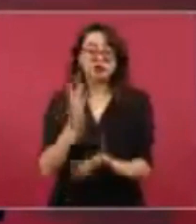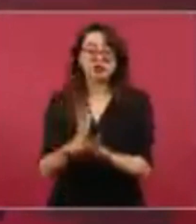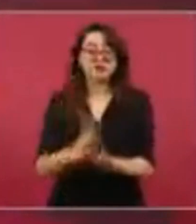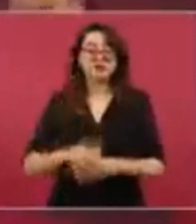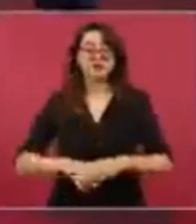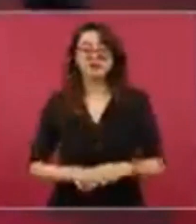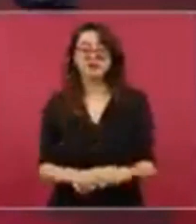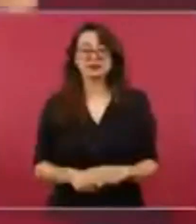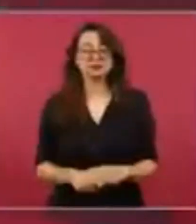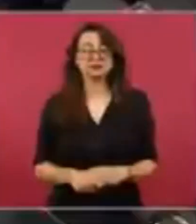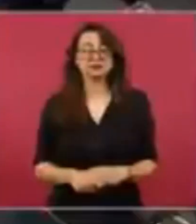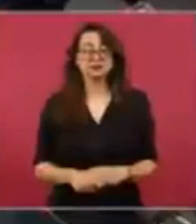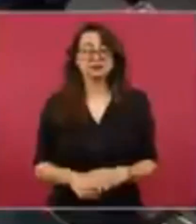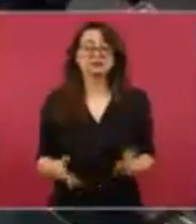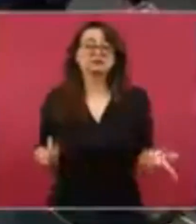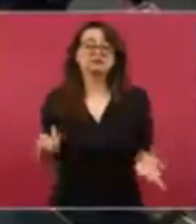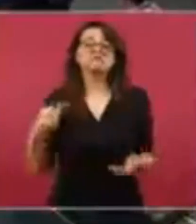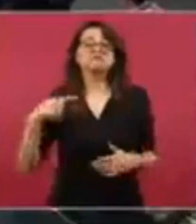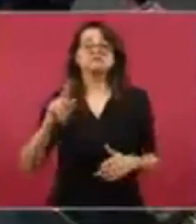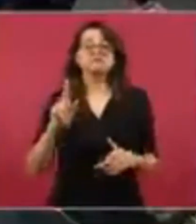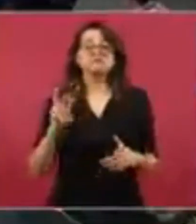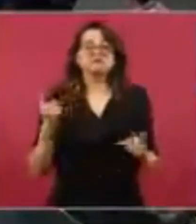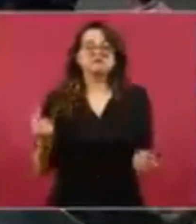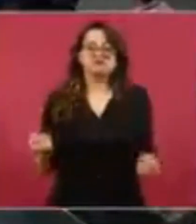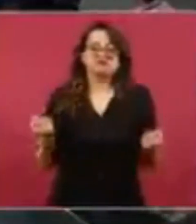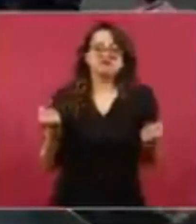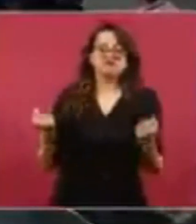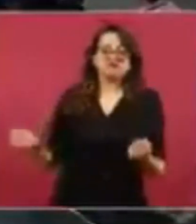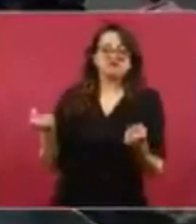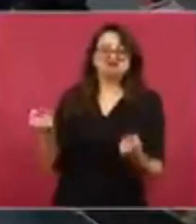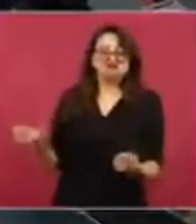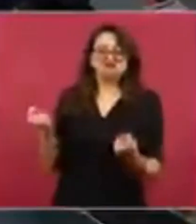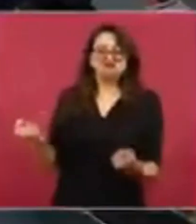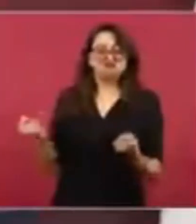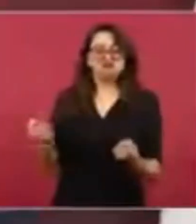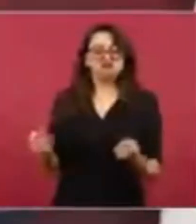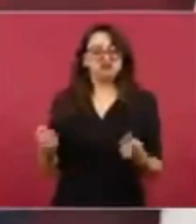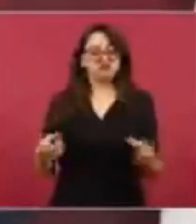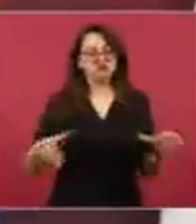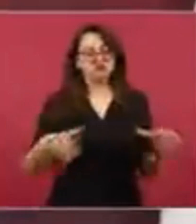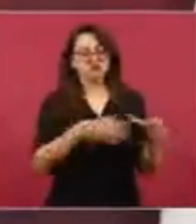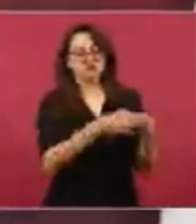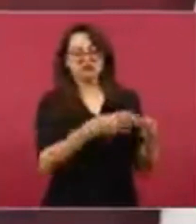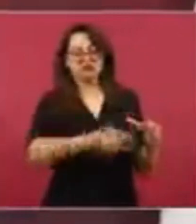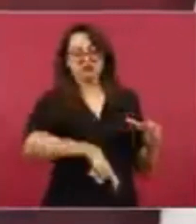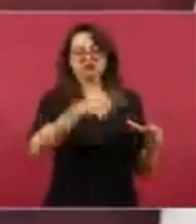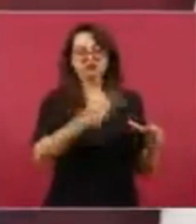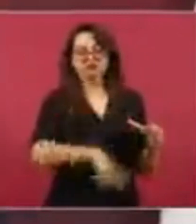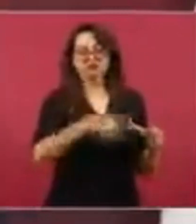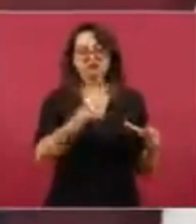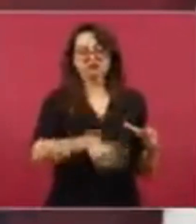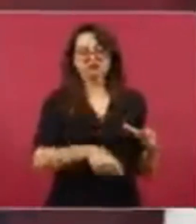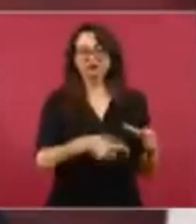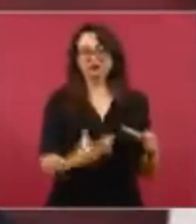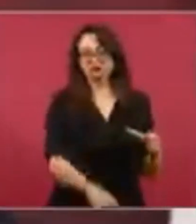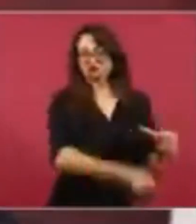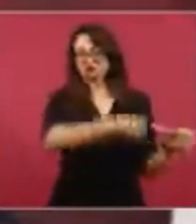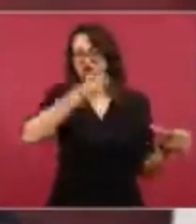Pero como están apoyados